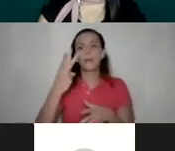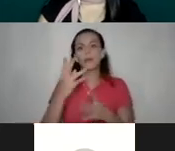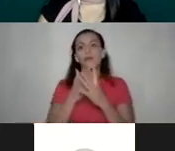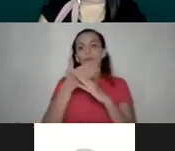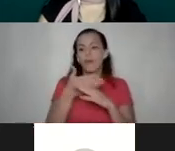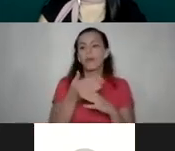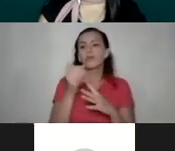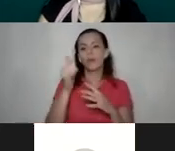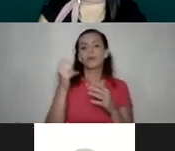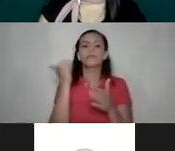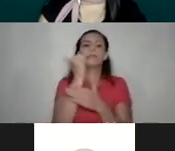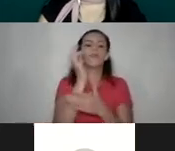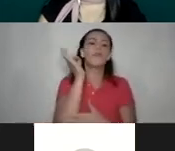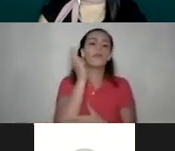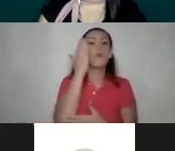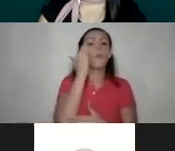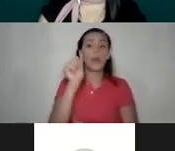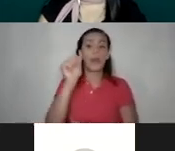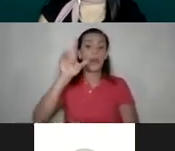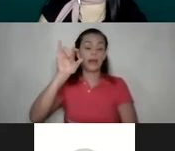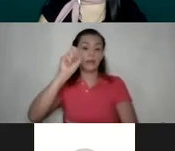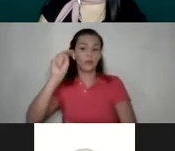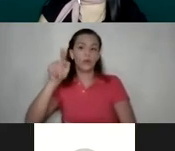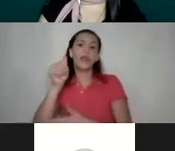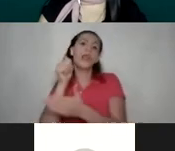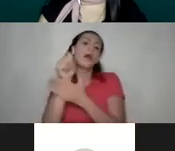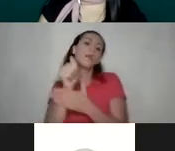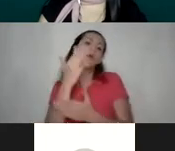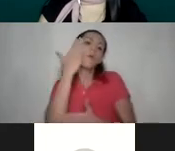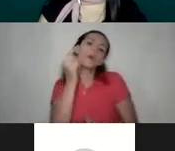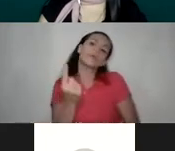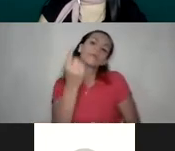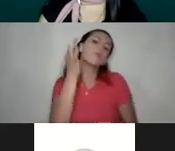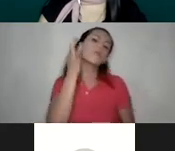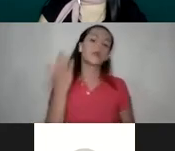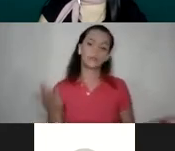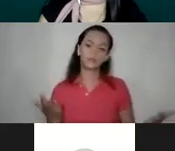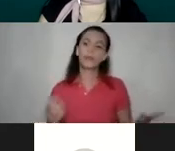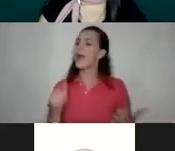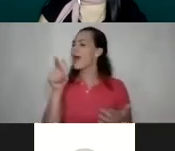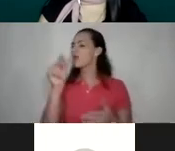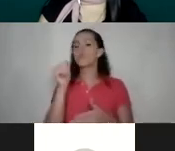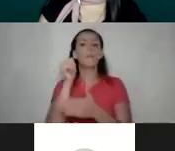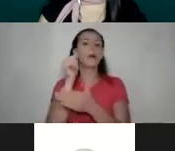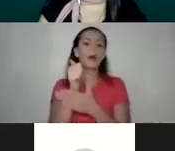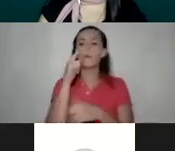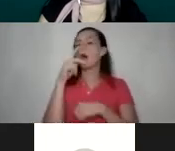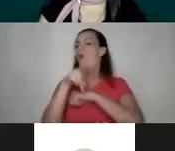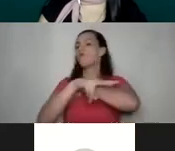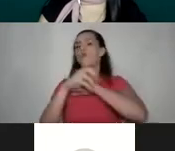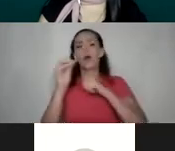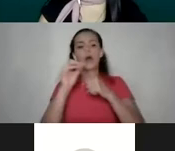que es un femicidio porque a Allison la mataron simplemente por ser mujer. A ella no la mataron para robarle nada,